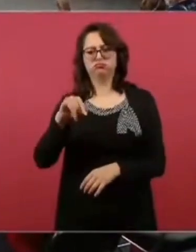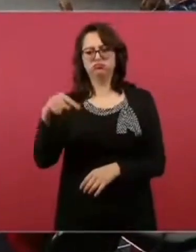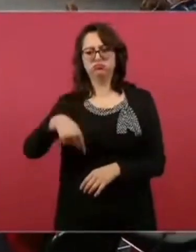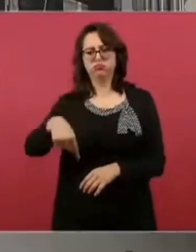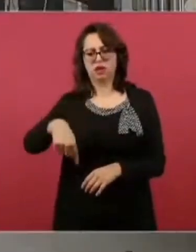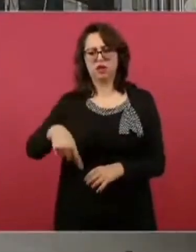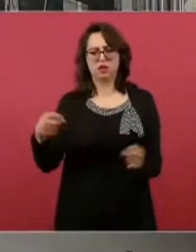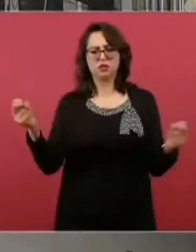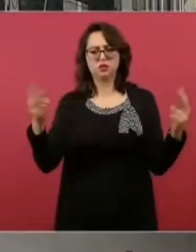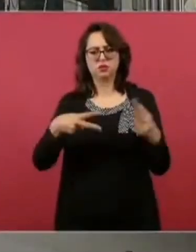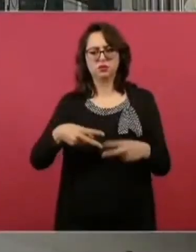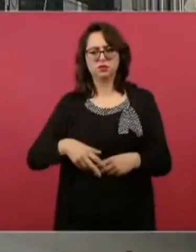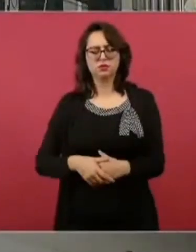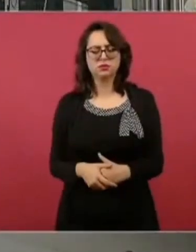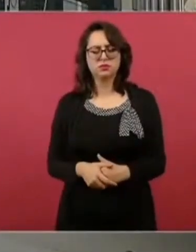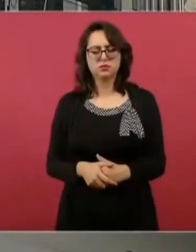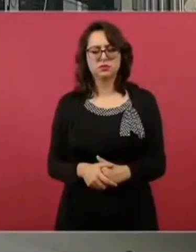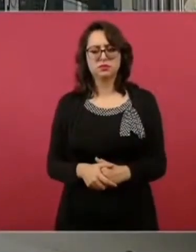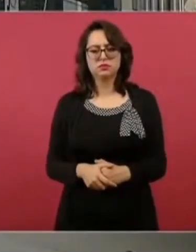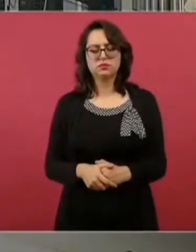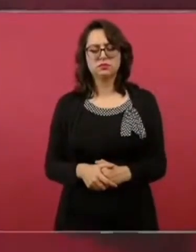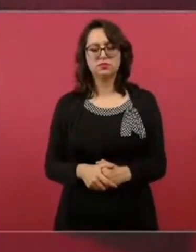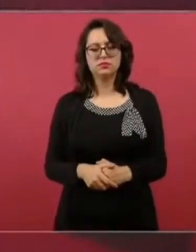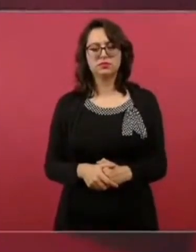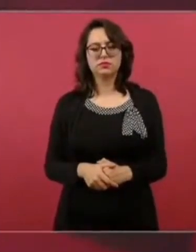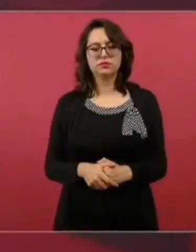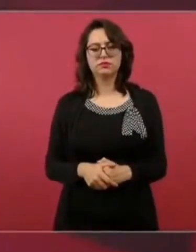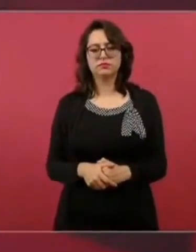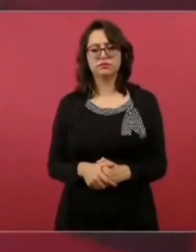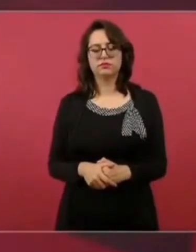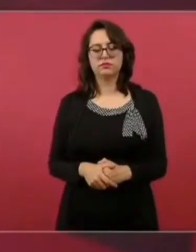Ah, muy bien. Muy bien, Martí.